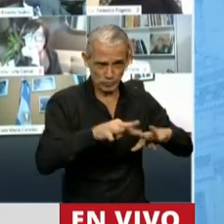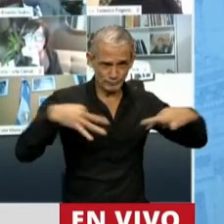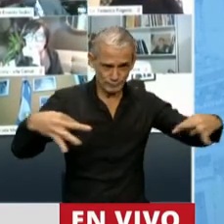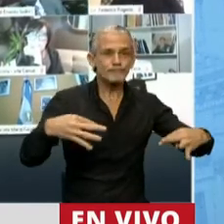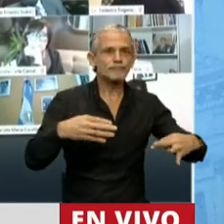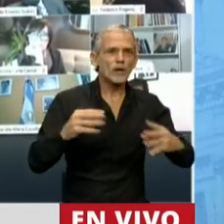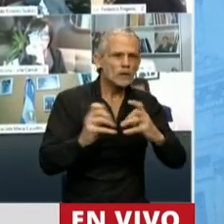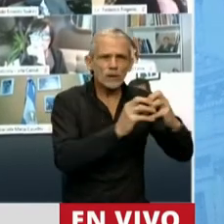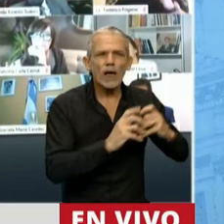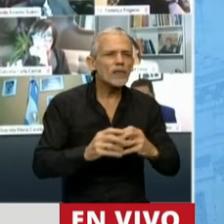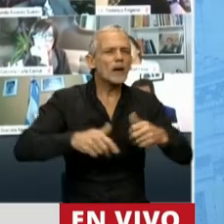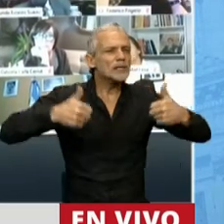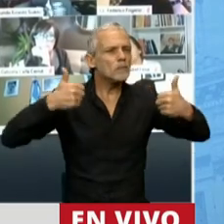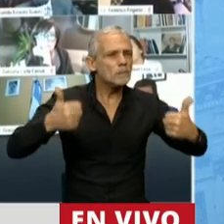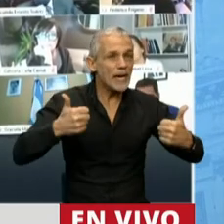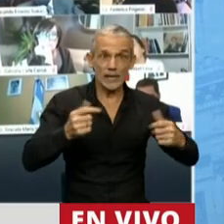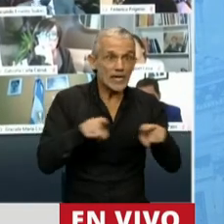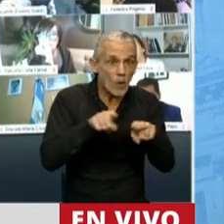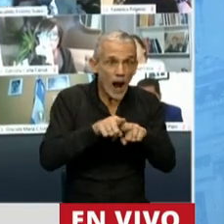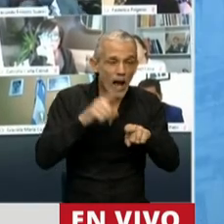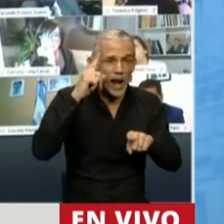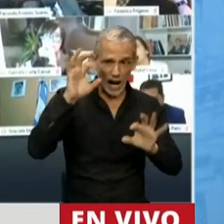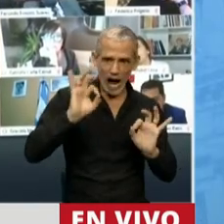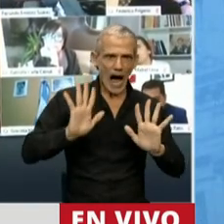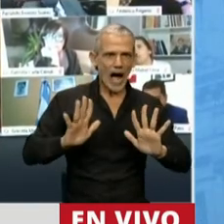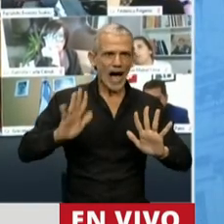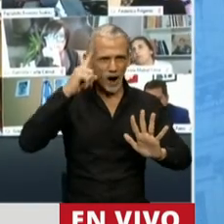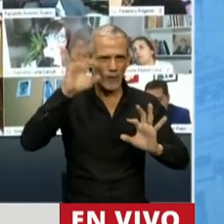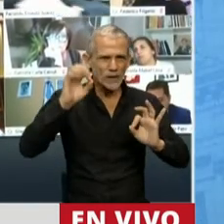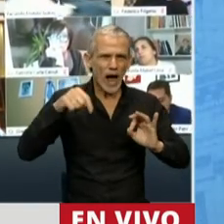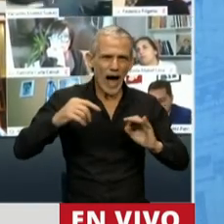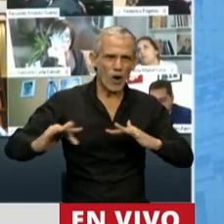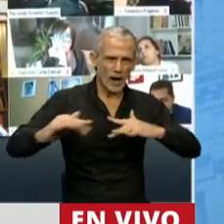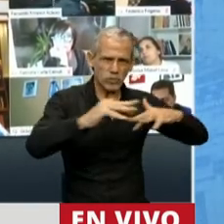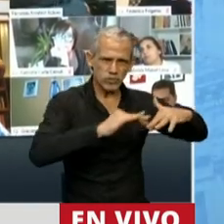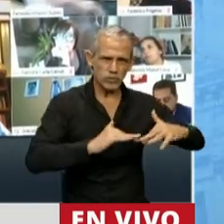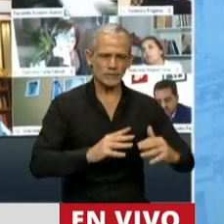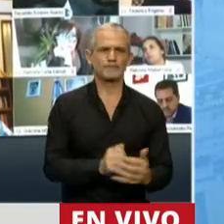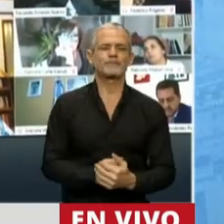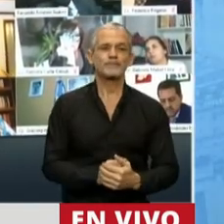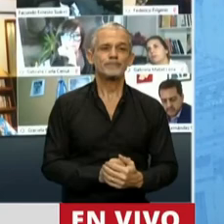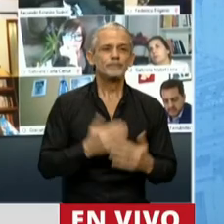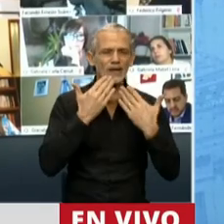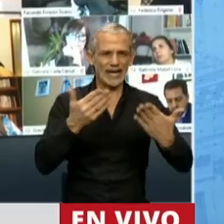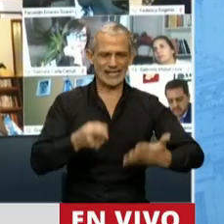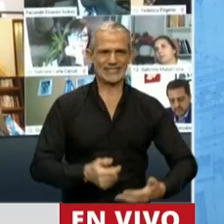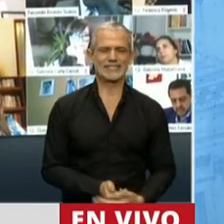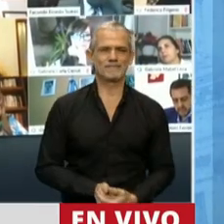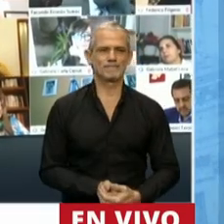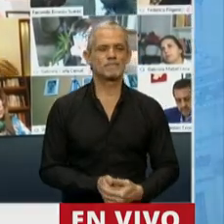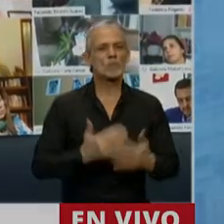todos podamos debatirlo con la misma racionalidad que lo hemos hecho en todo este tiempo. Gracias, presidente, y le agradezco que me conteste.